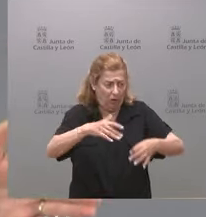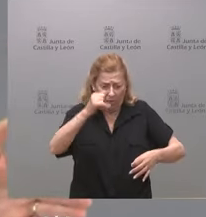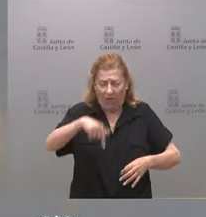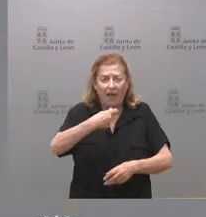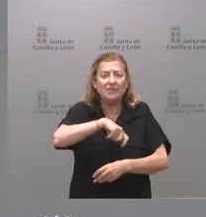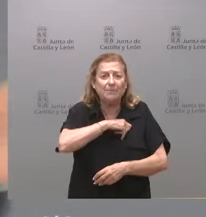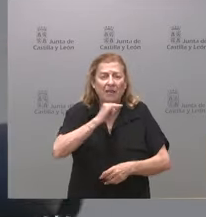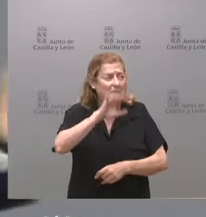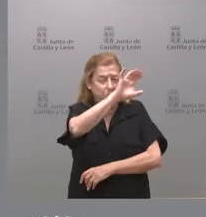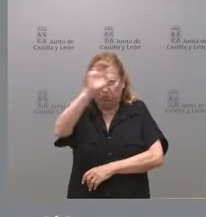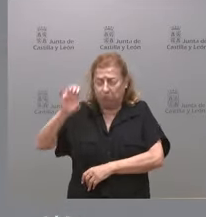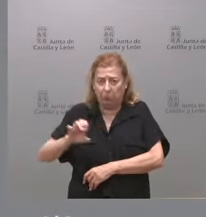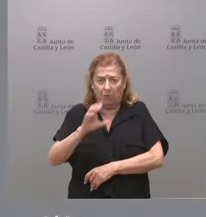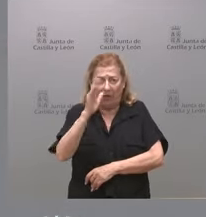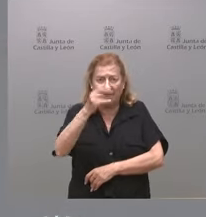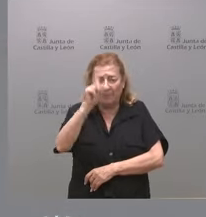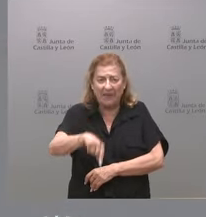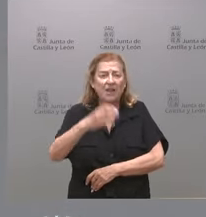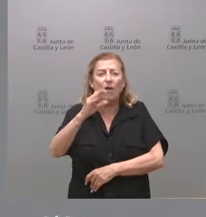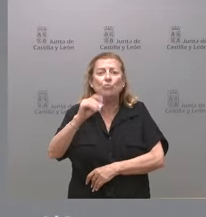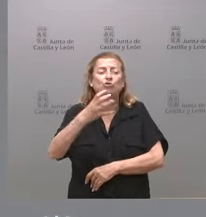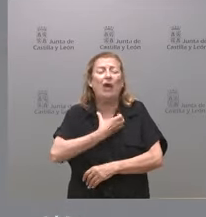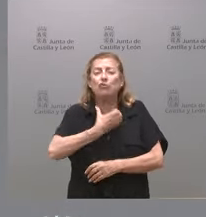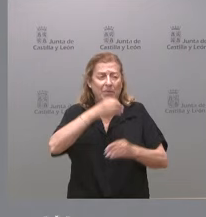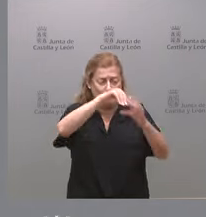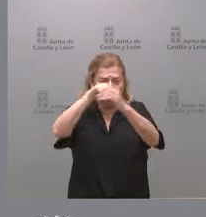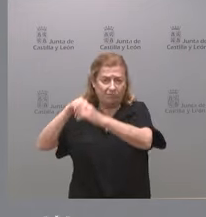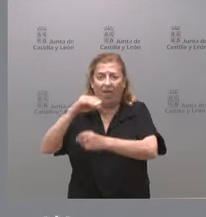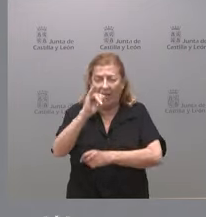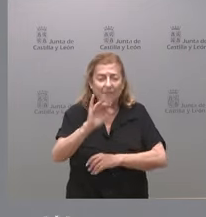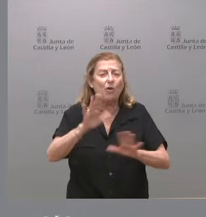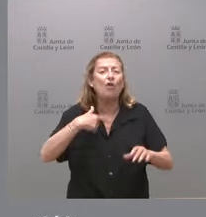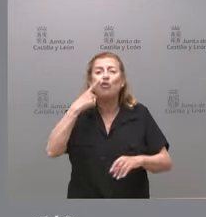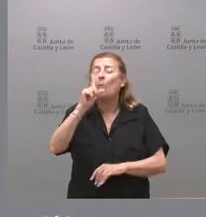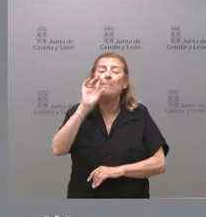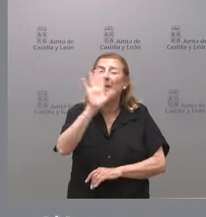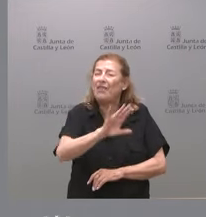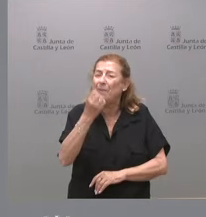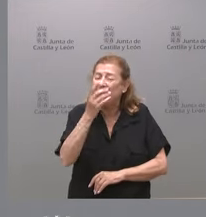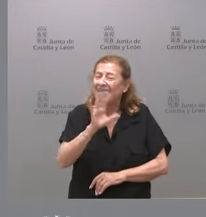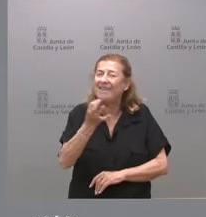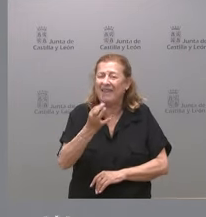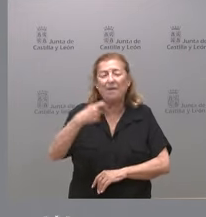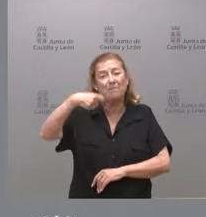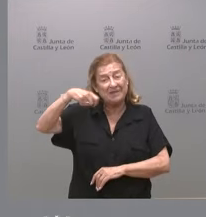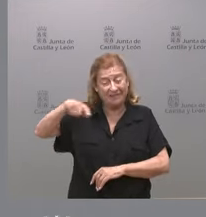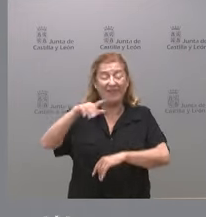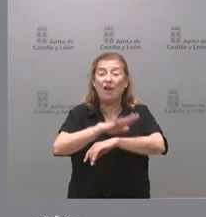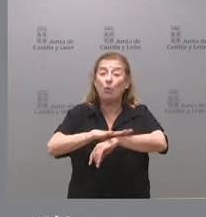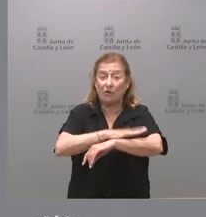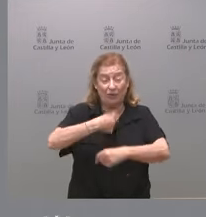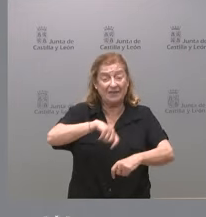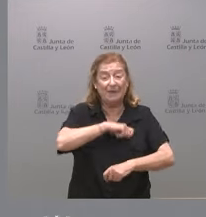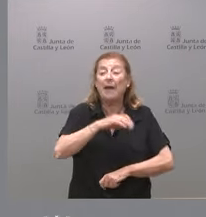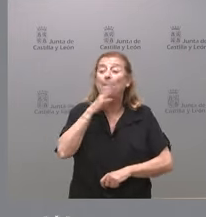habido en varias comunidades autónomas y los está habiendo muchísimos ayuntamientos lo que no me parece bien es que el presidente del gobierno de España